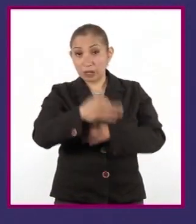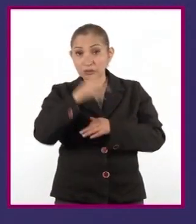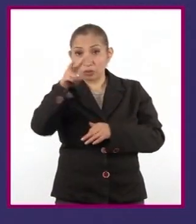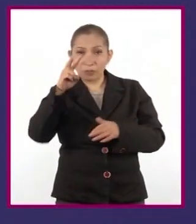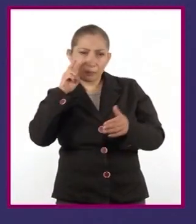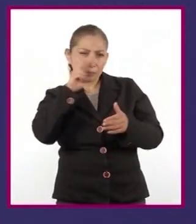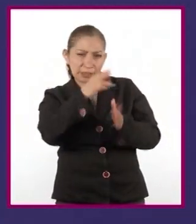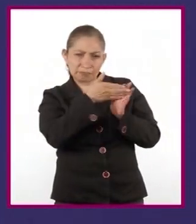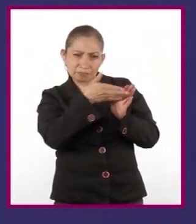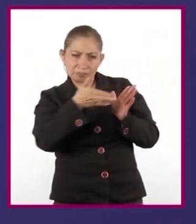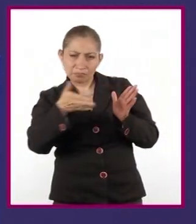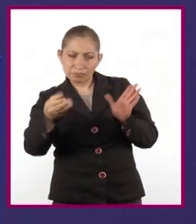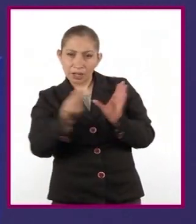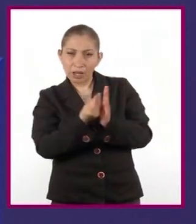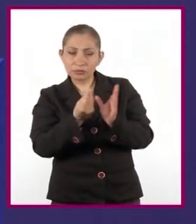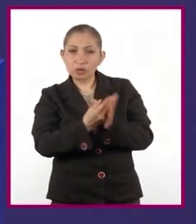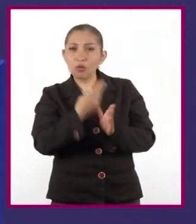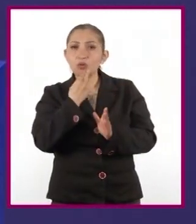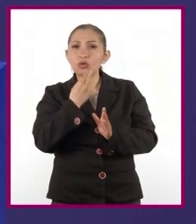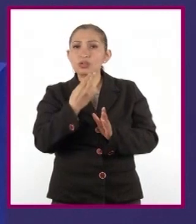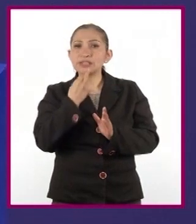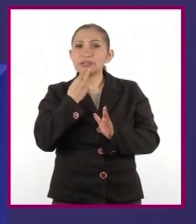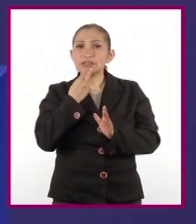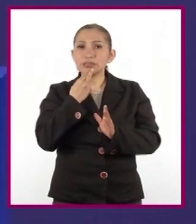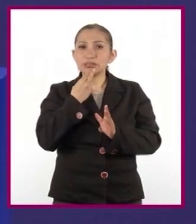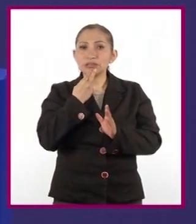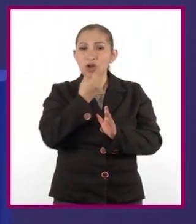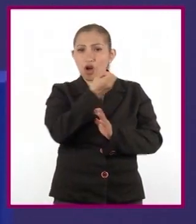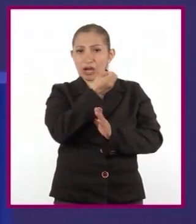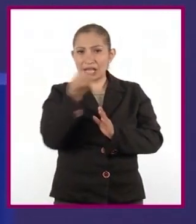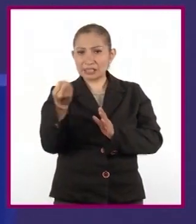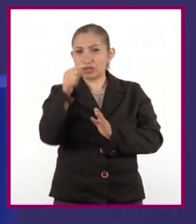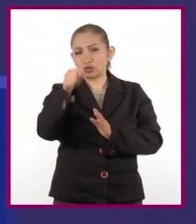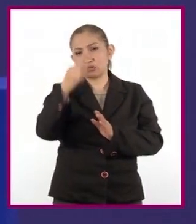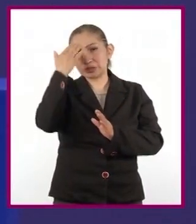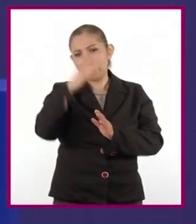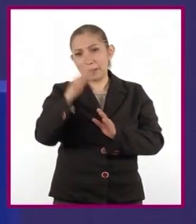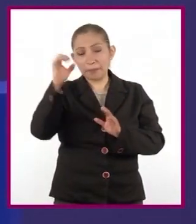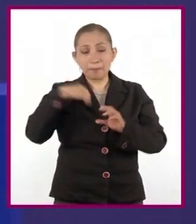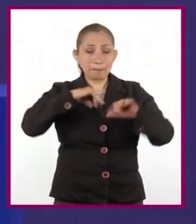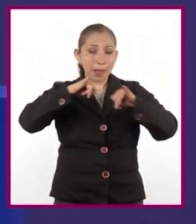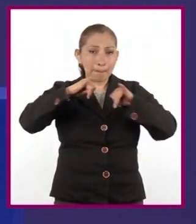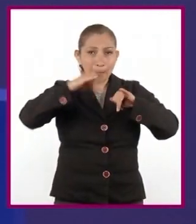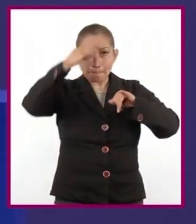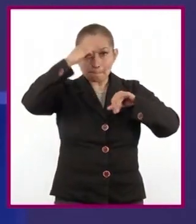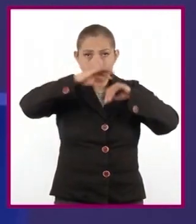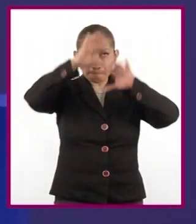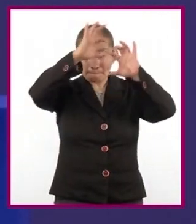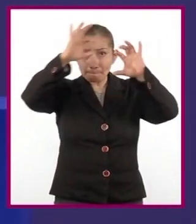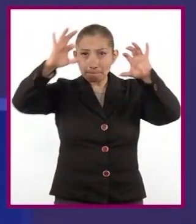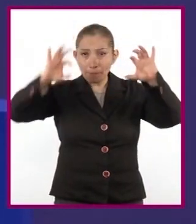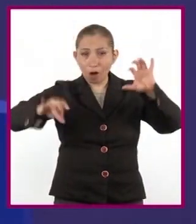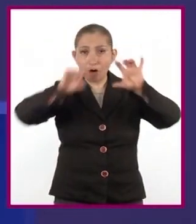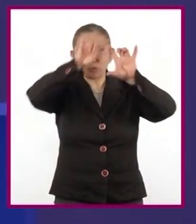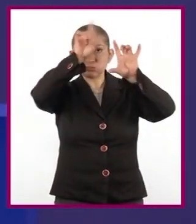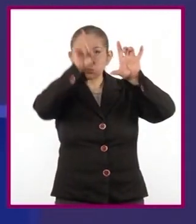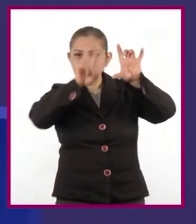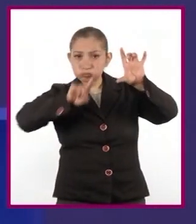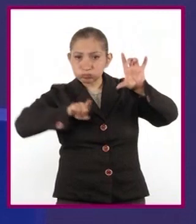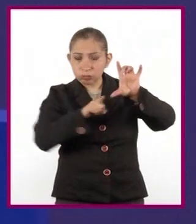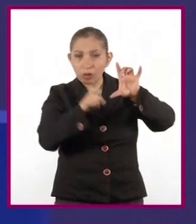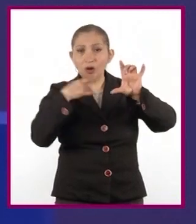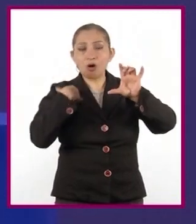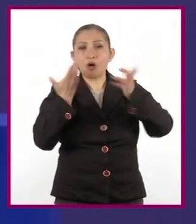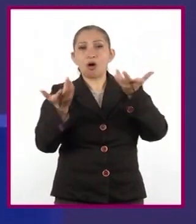observan el programa, utilicen alguno de los organizadores gráficos que conocen, como un mapa mental, un cuadro sinóptico, un mapa